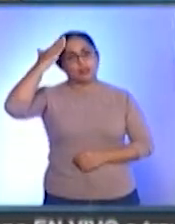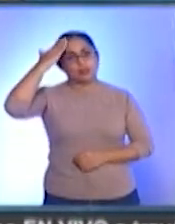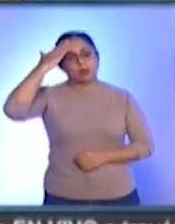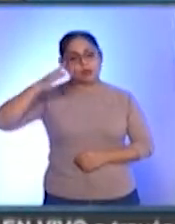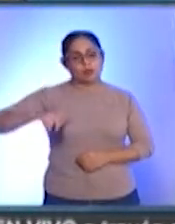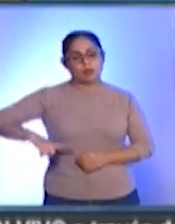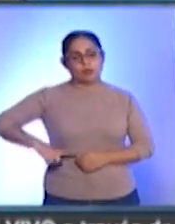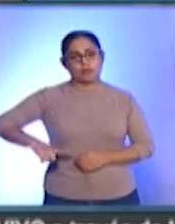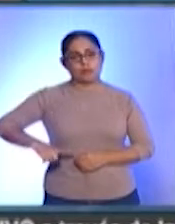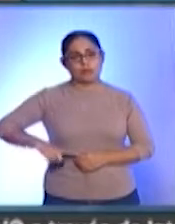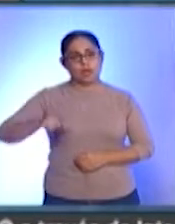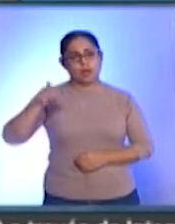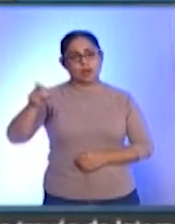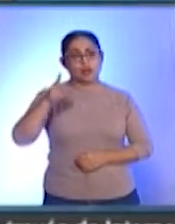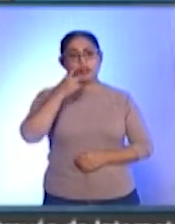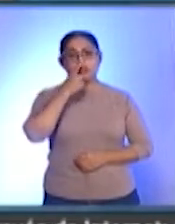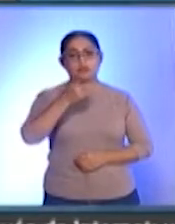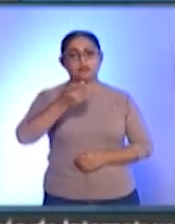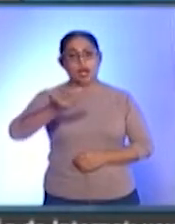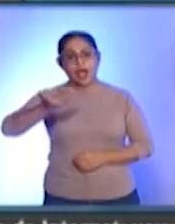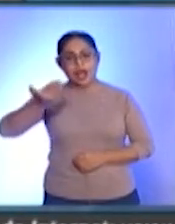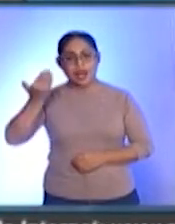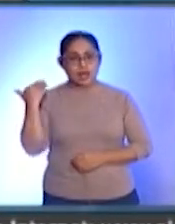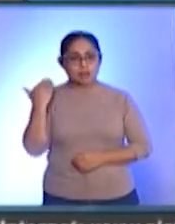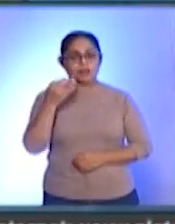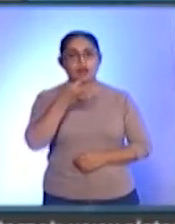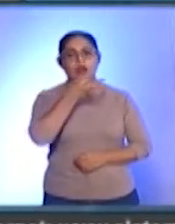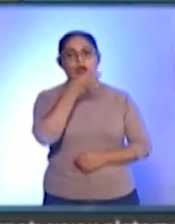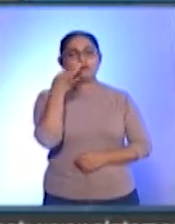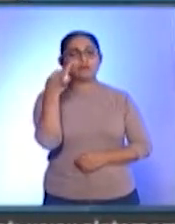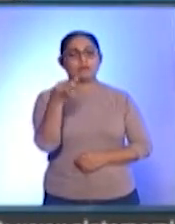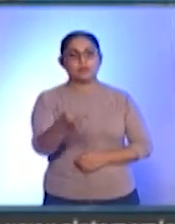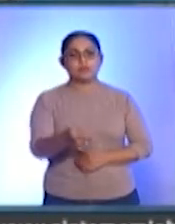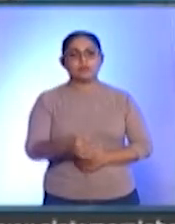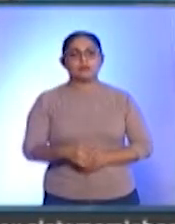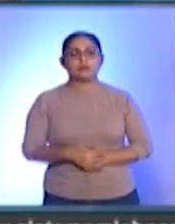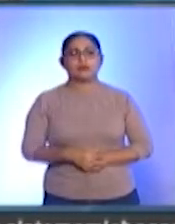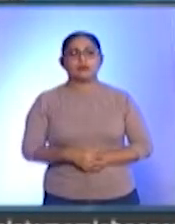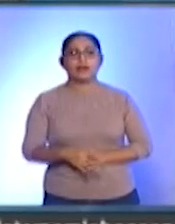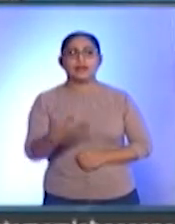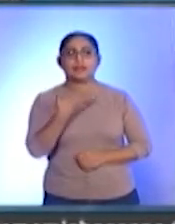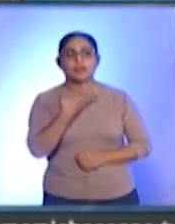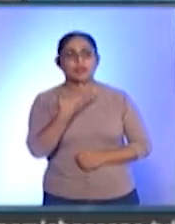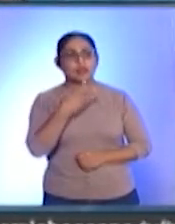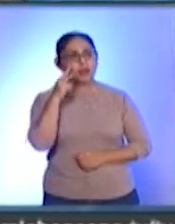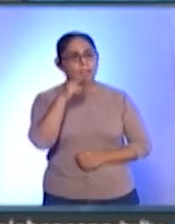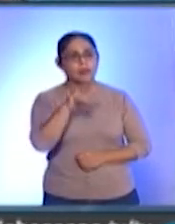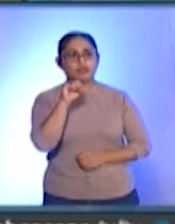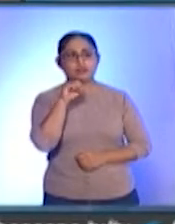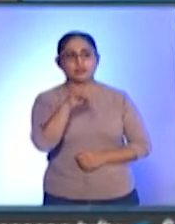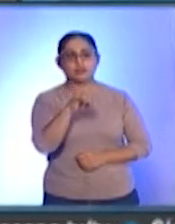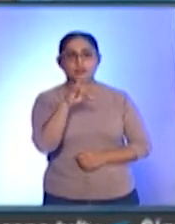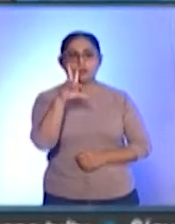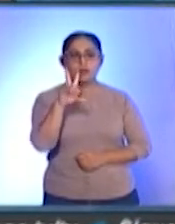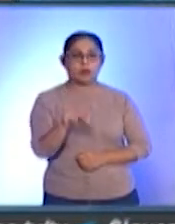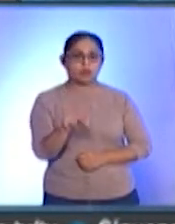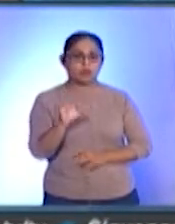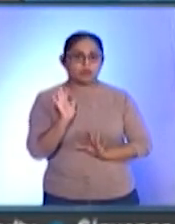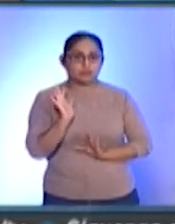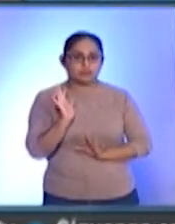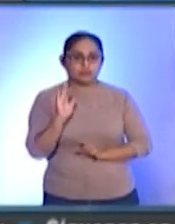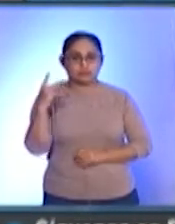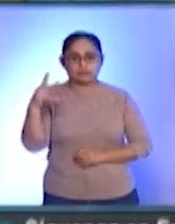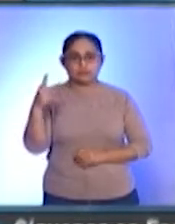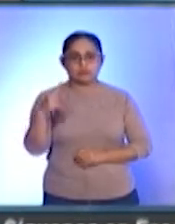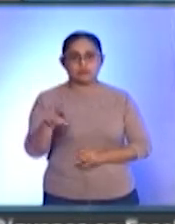lo ha adelantado, existe el visto bueno de la autoridad sanitaria con respecto